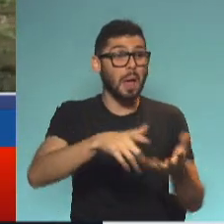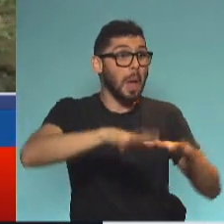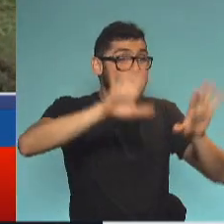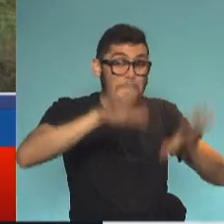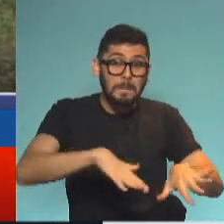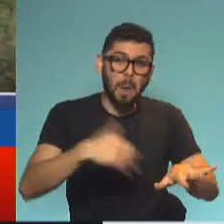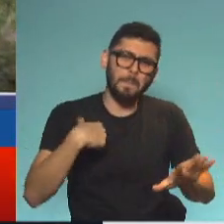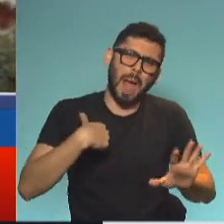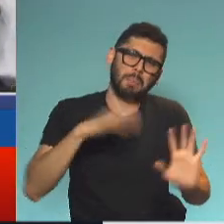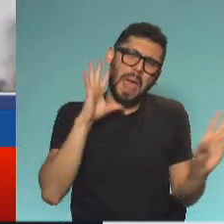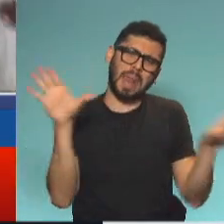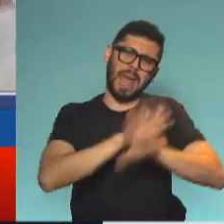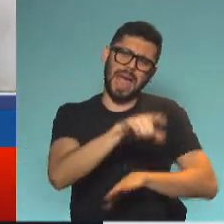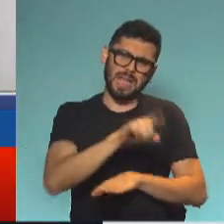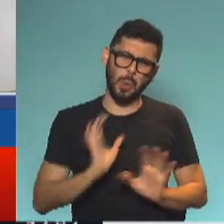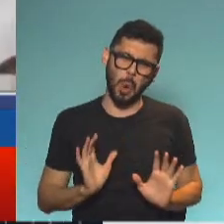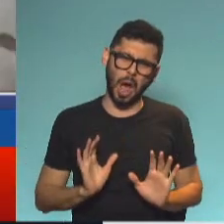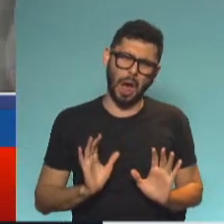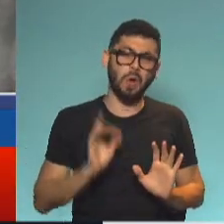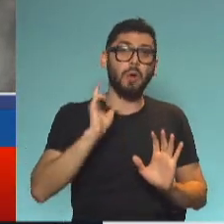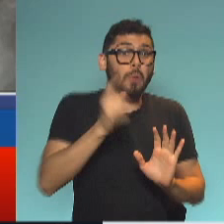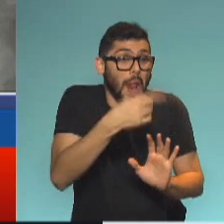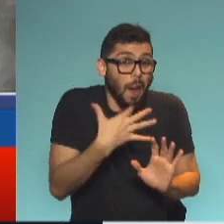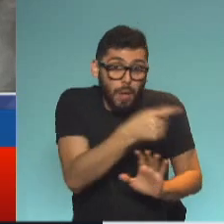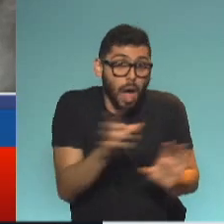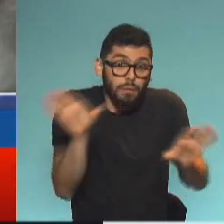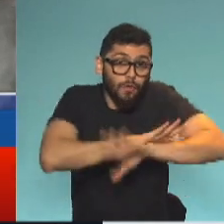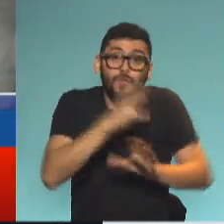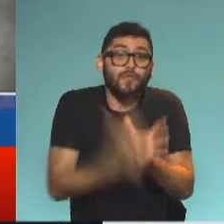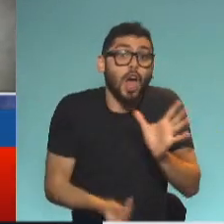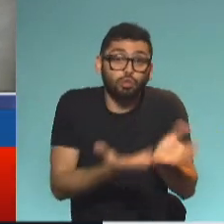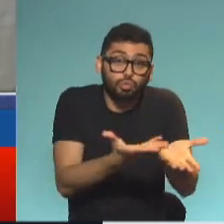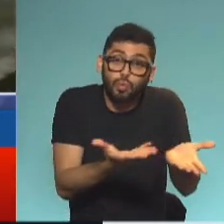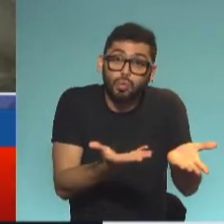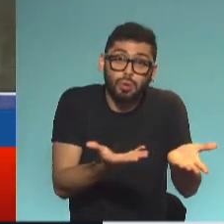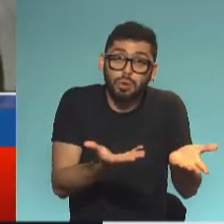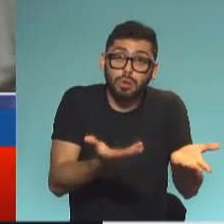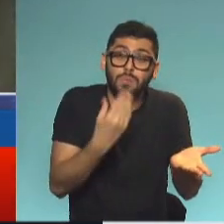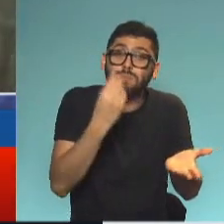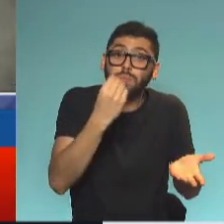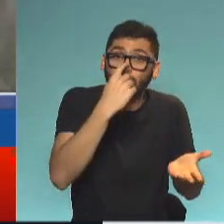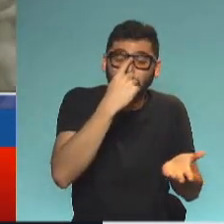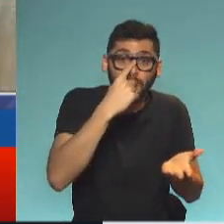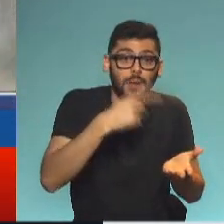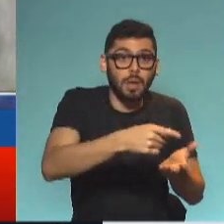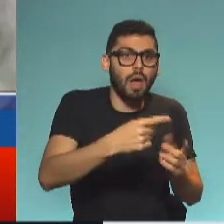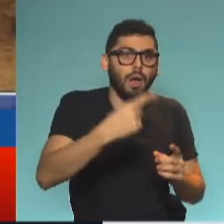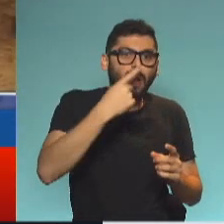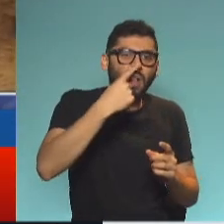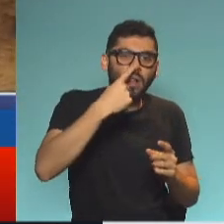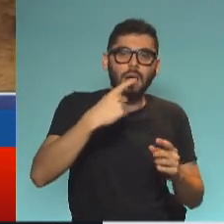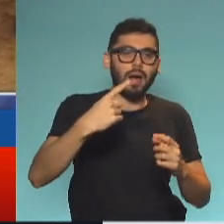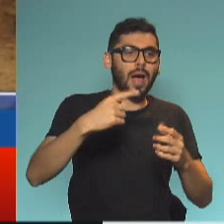sociedad rural argentina y de la mesa de enlace, porque se han equivocado, se han equivocado notablemente porque han priorizado los intereses